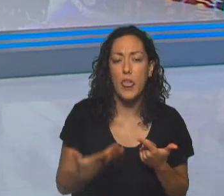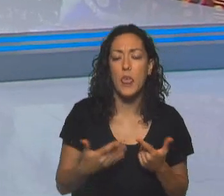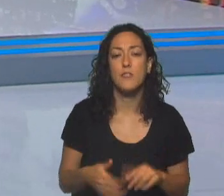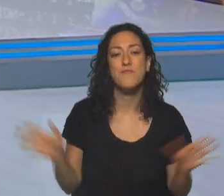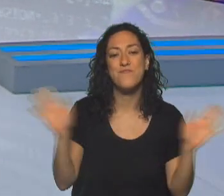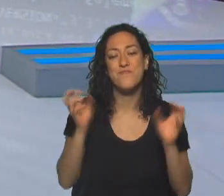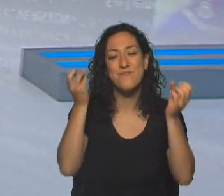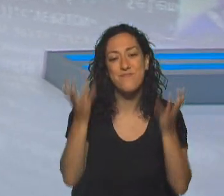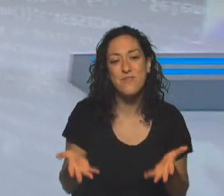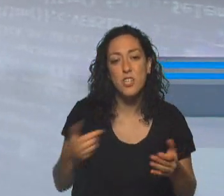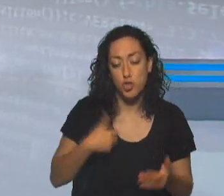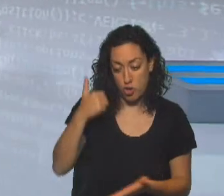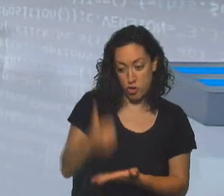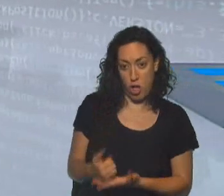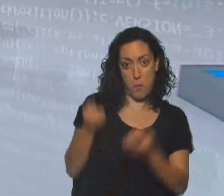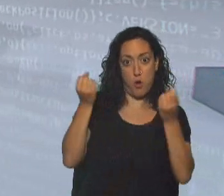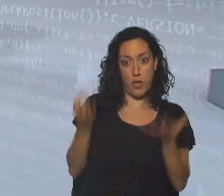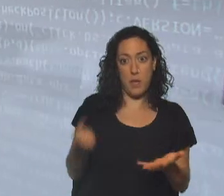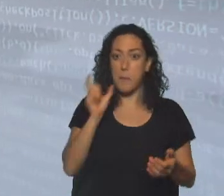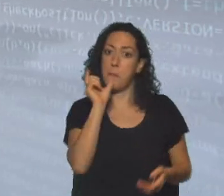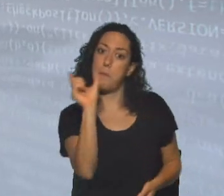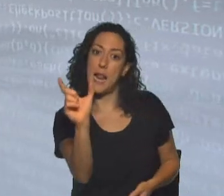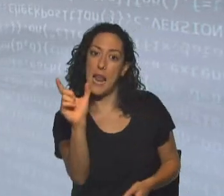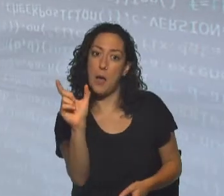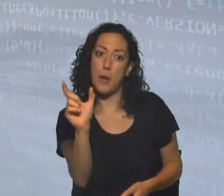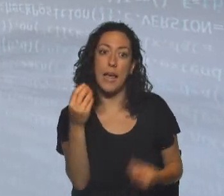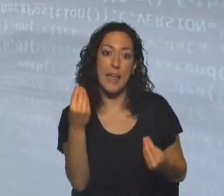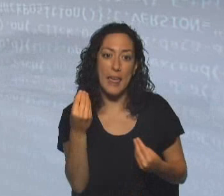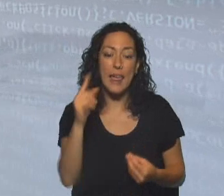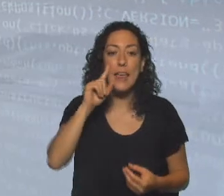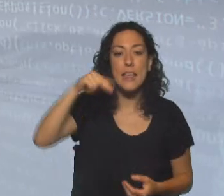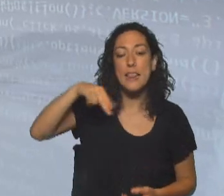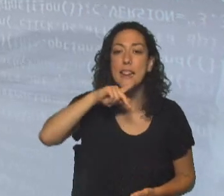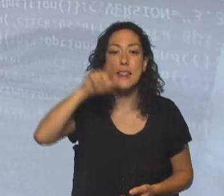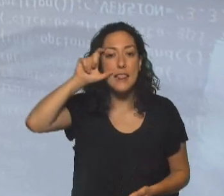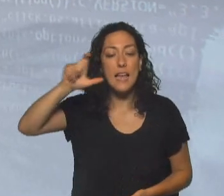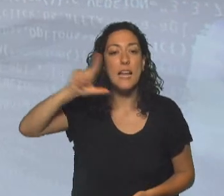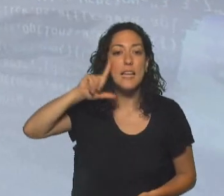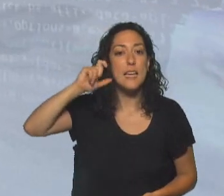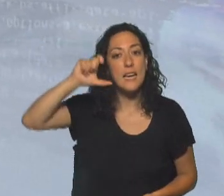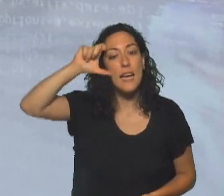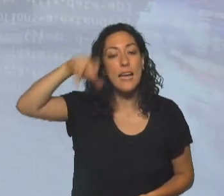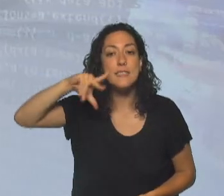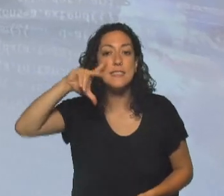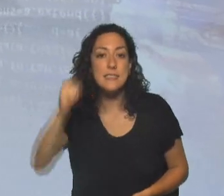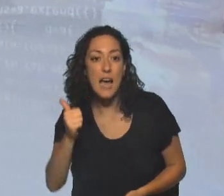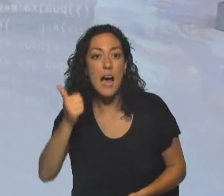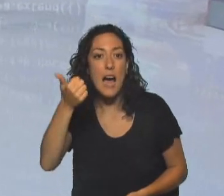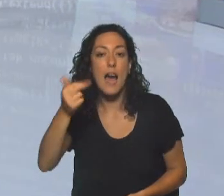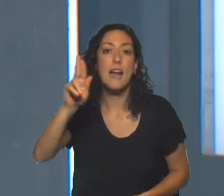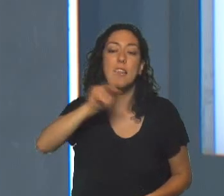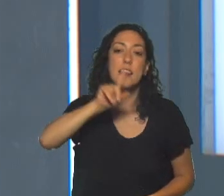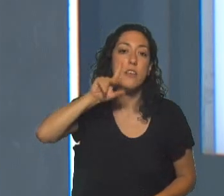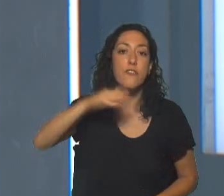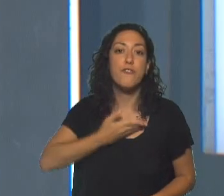noches. ¿Y por qué estoy yo acá? Porque la palabra es inteligencia artificial. Y es un término que existe desde hace muchísimos